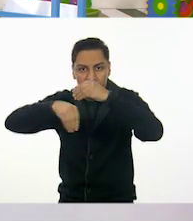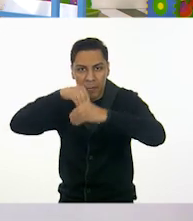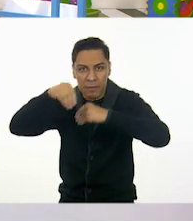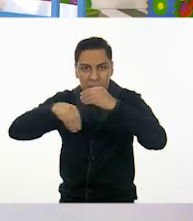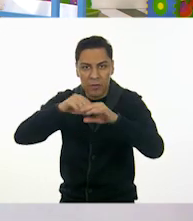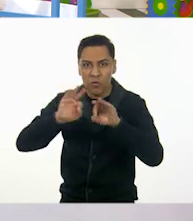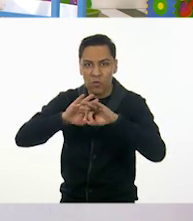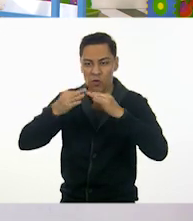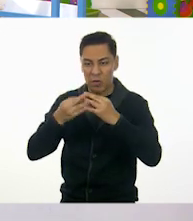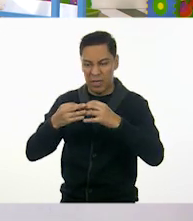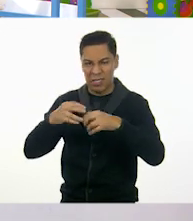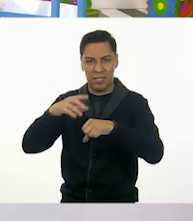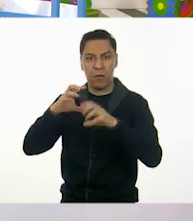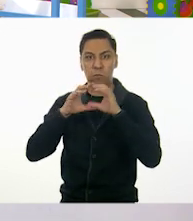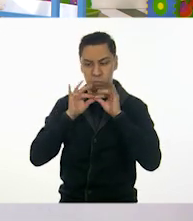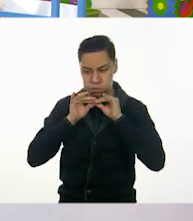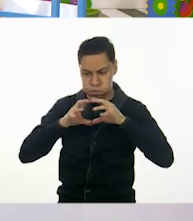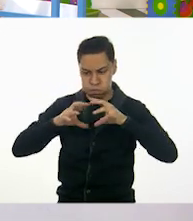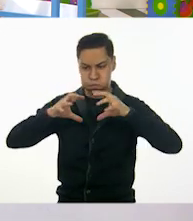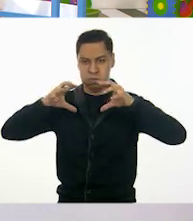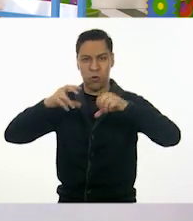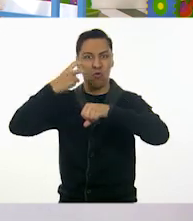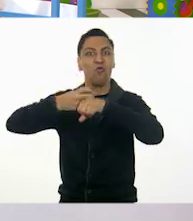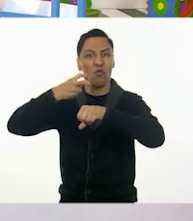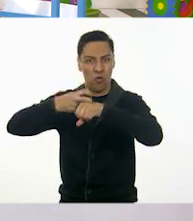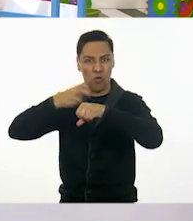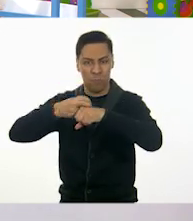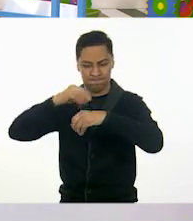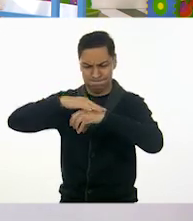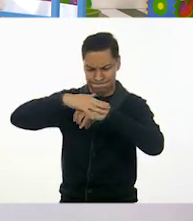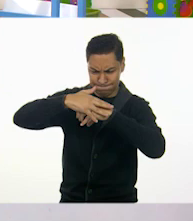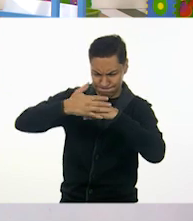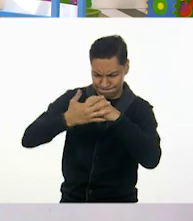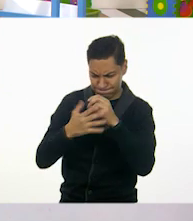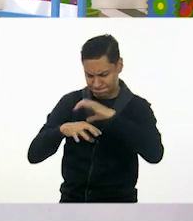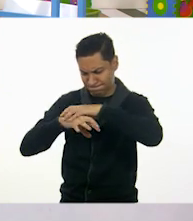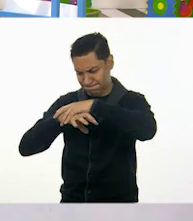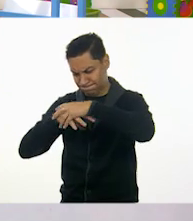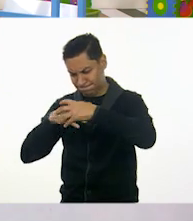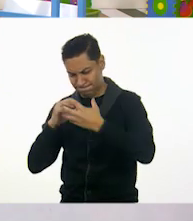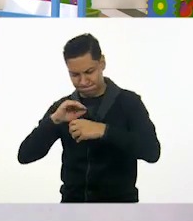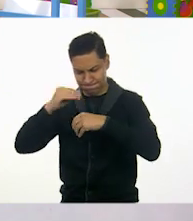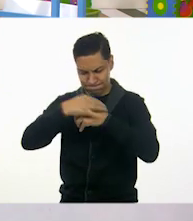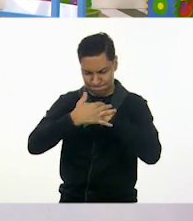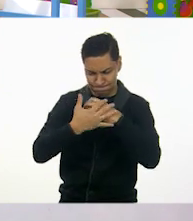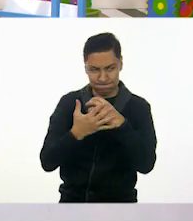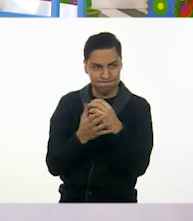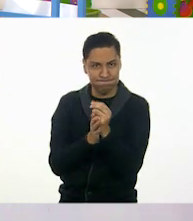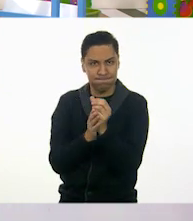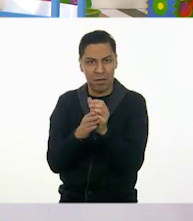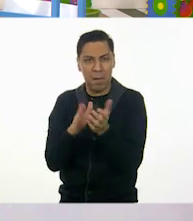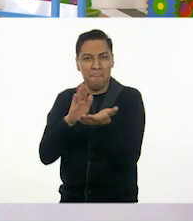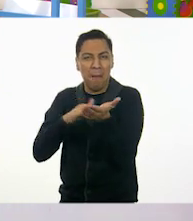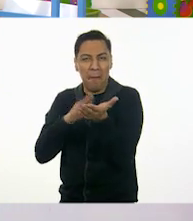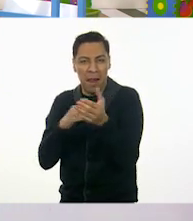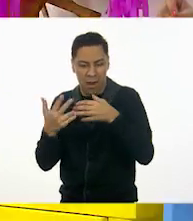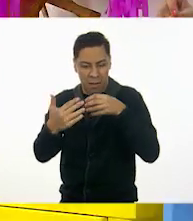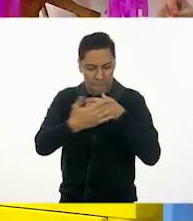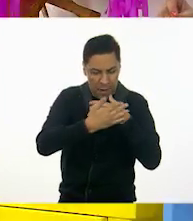dureza a mí. A tu globo. Exacto. Lo vamos a ir pegando. Uno por uno.